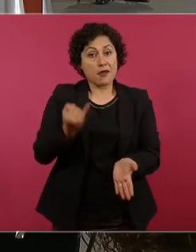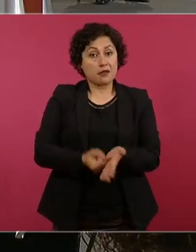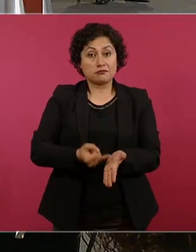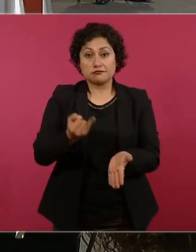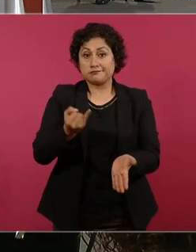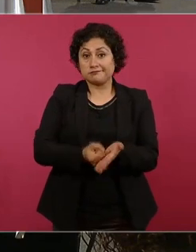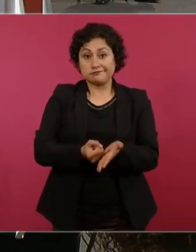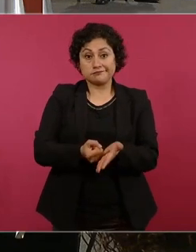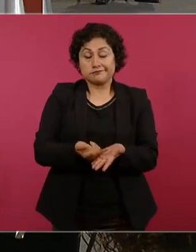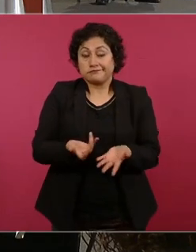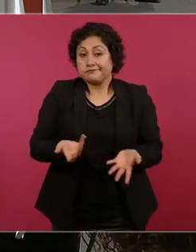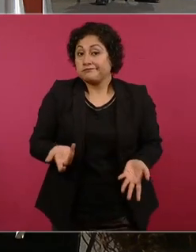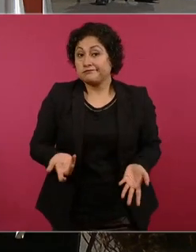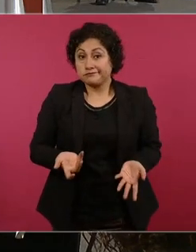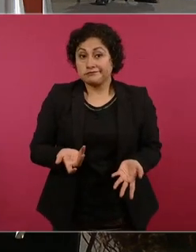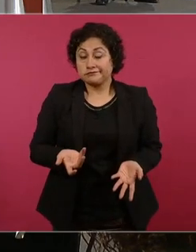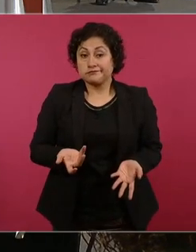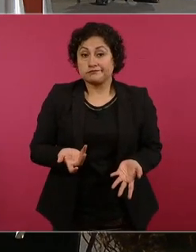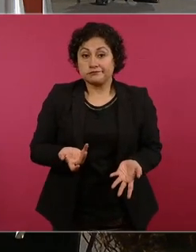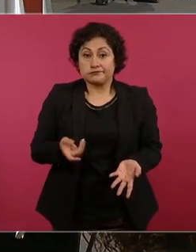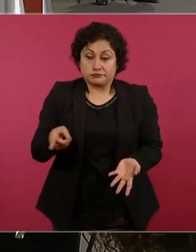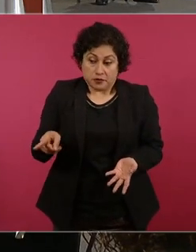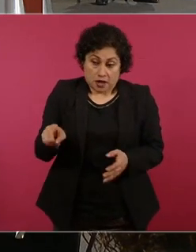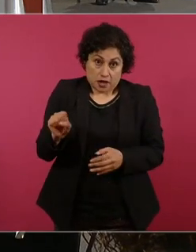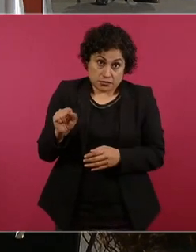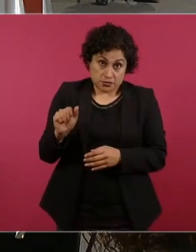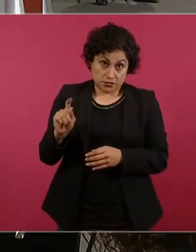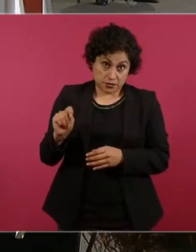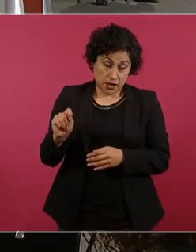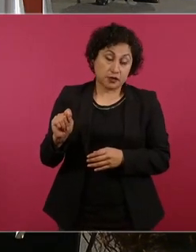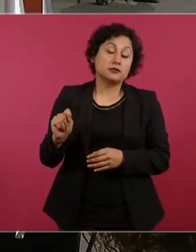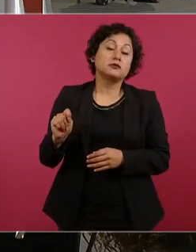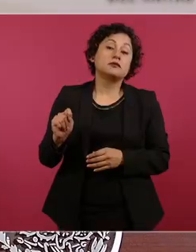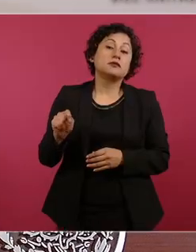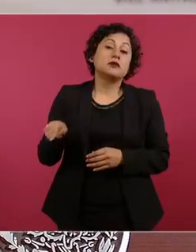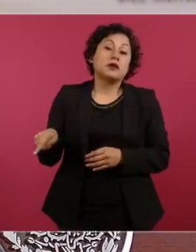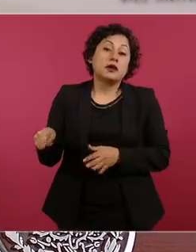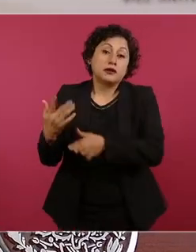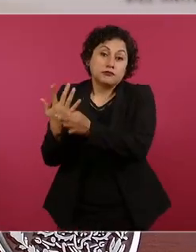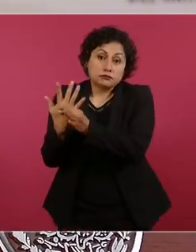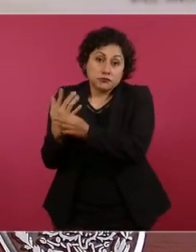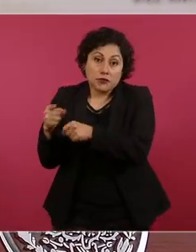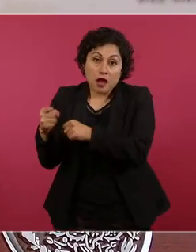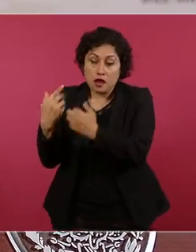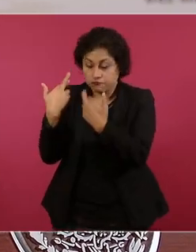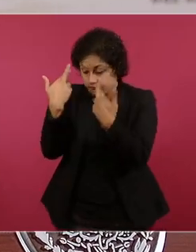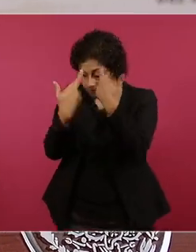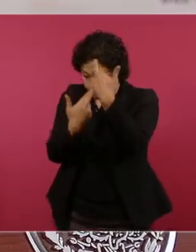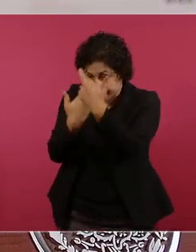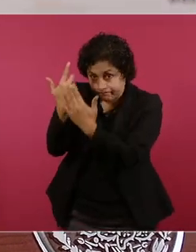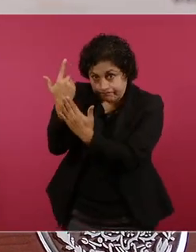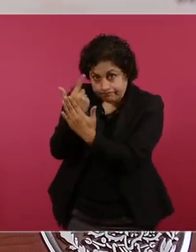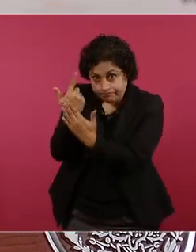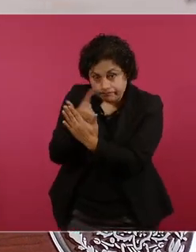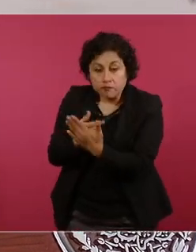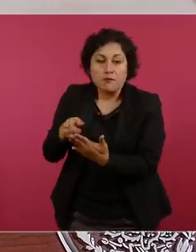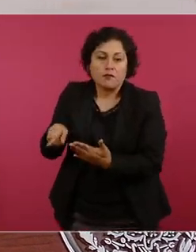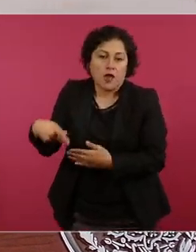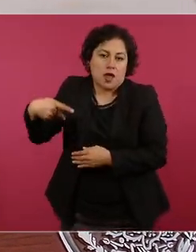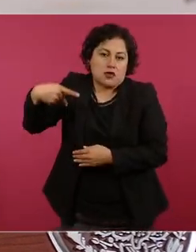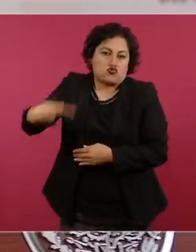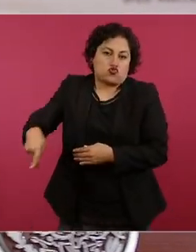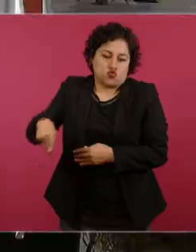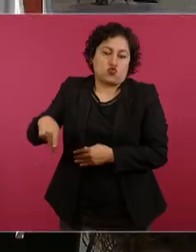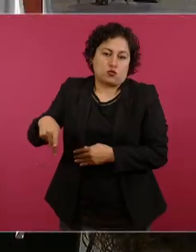el resultado de un arqueo de una revisión técnica de